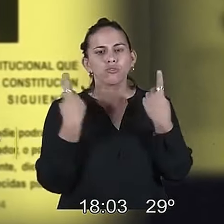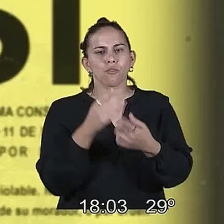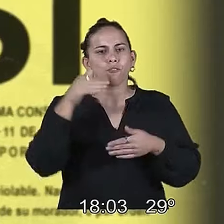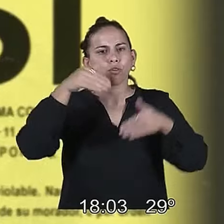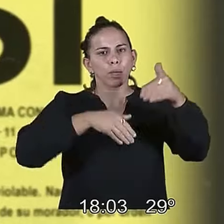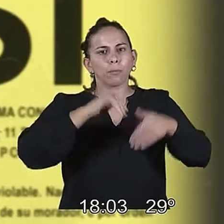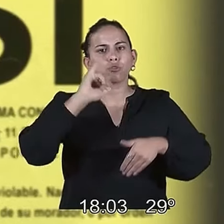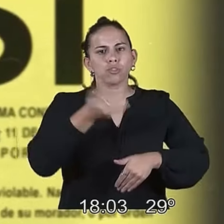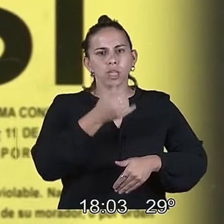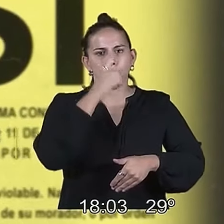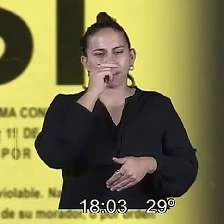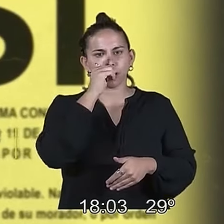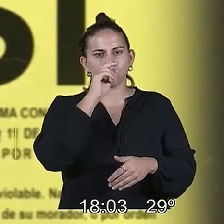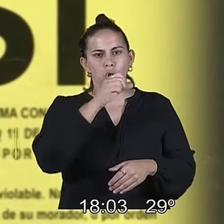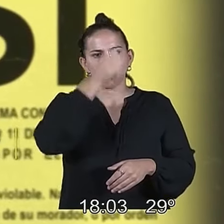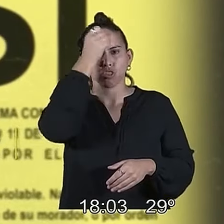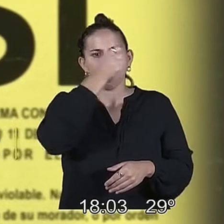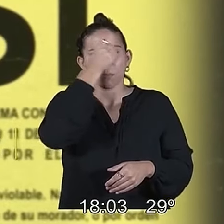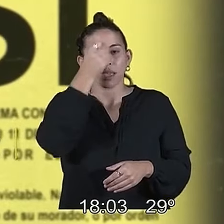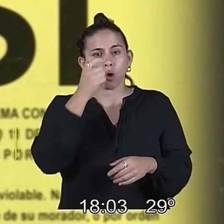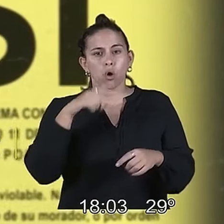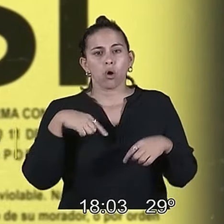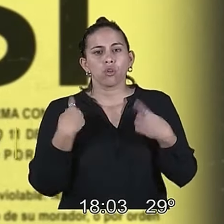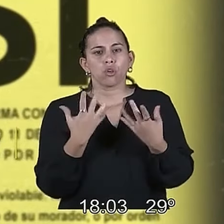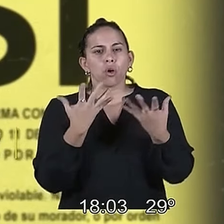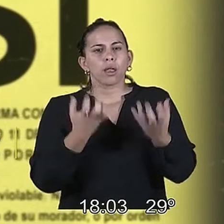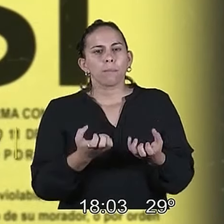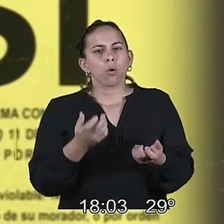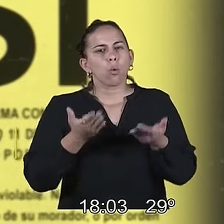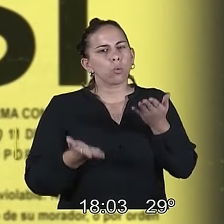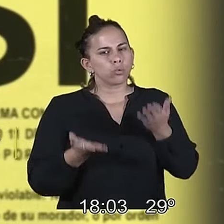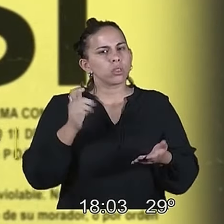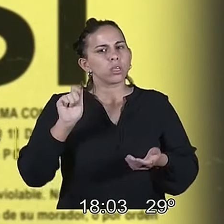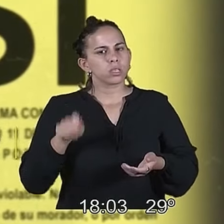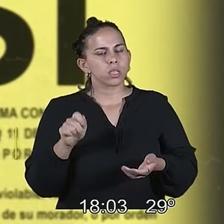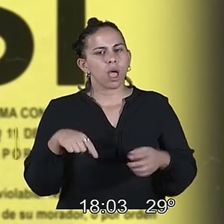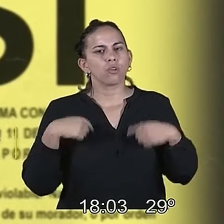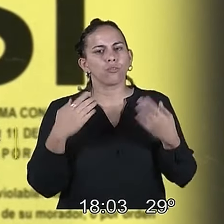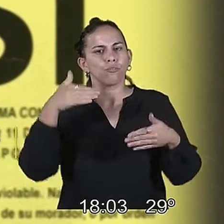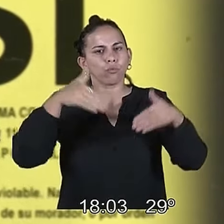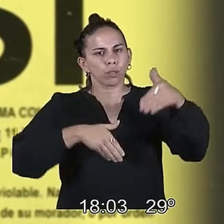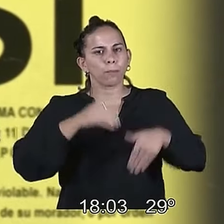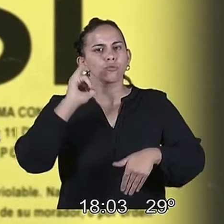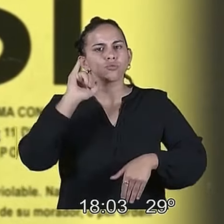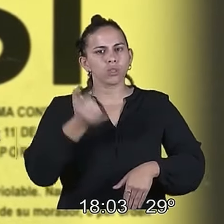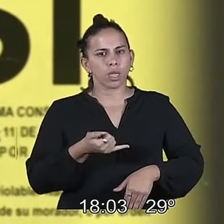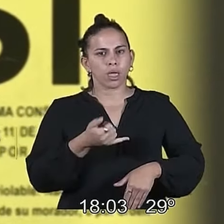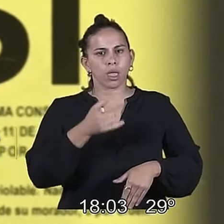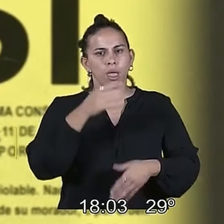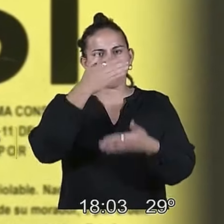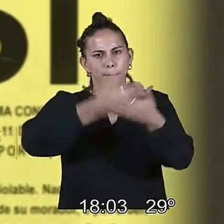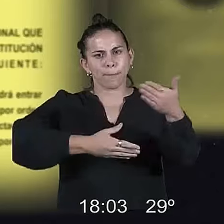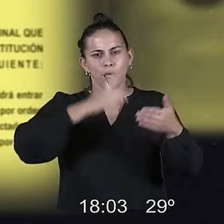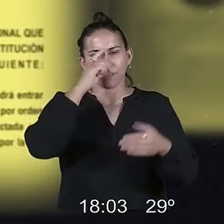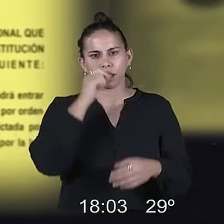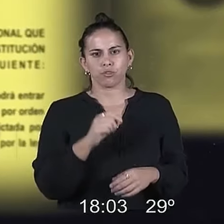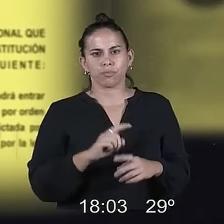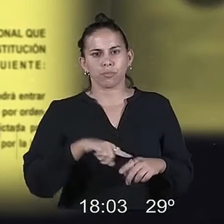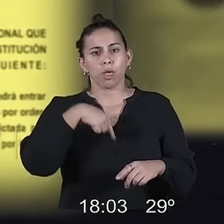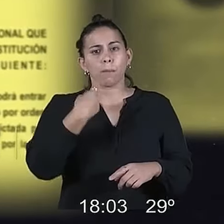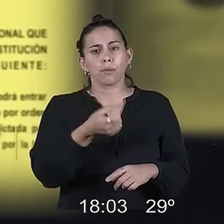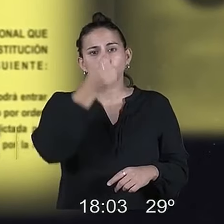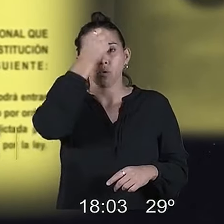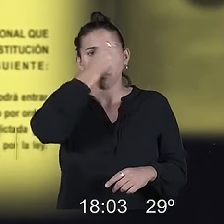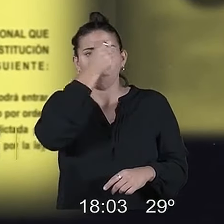papeleta amarilla. El domingo, los que queremos justicia, votamos el CIE con la papeleta amarilla. El